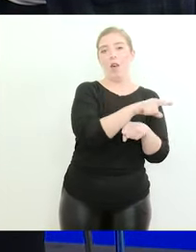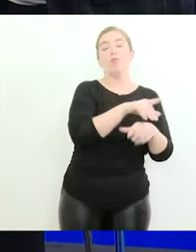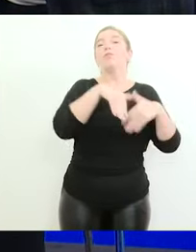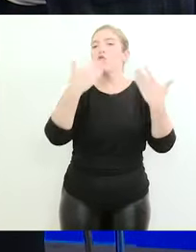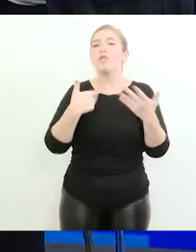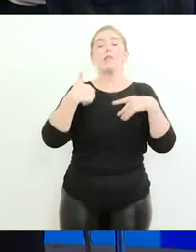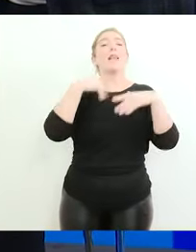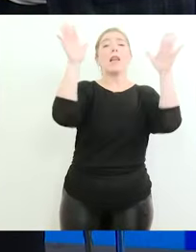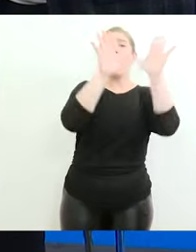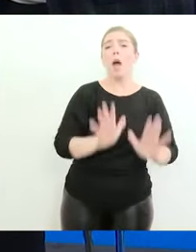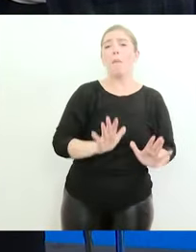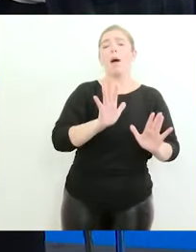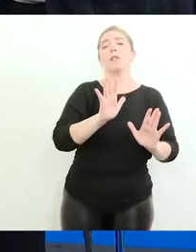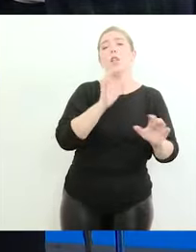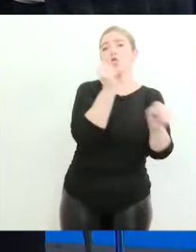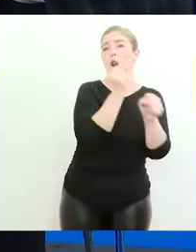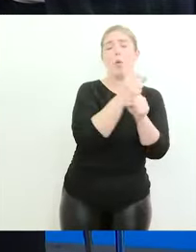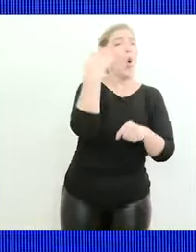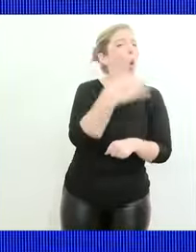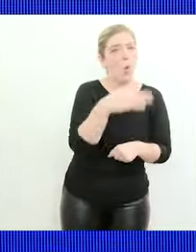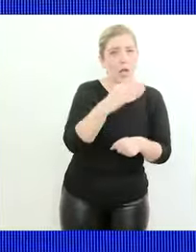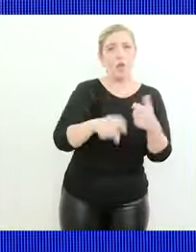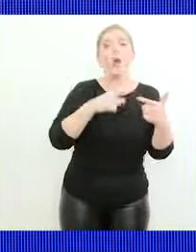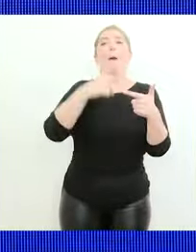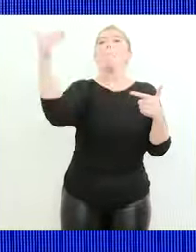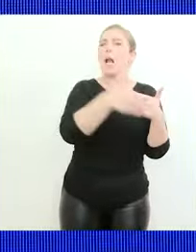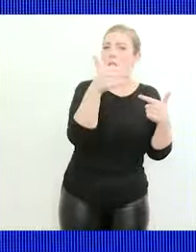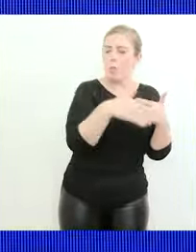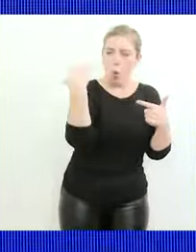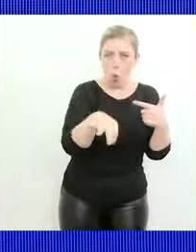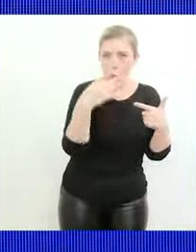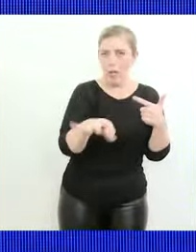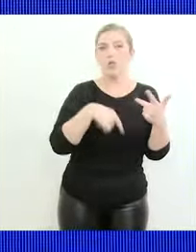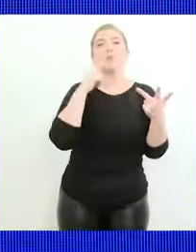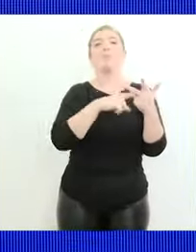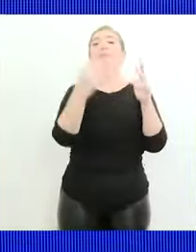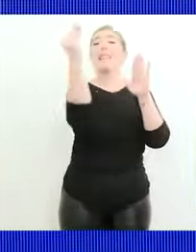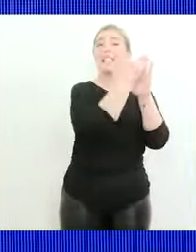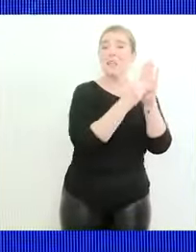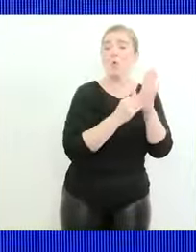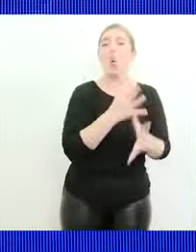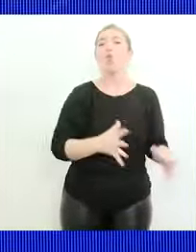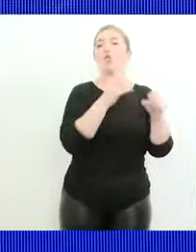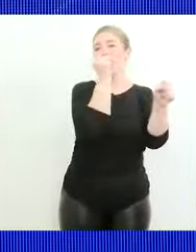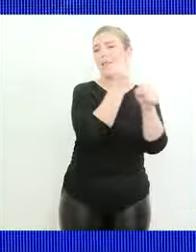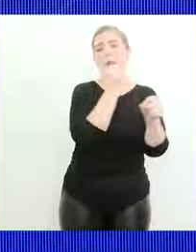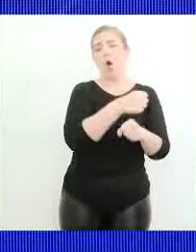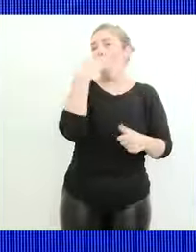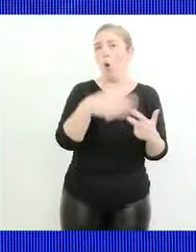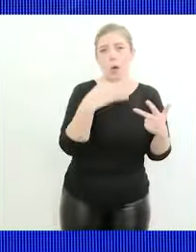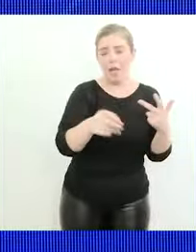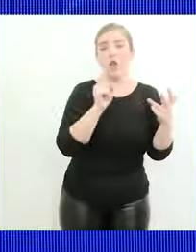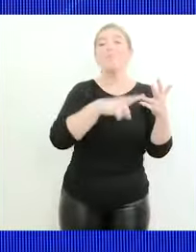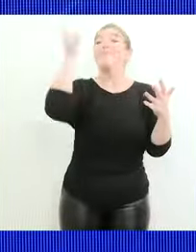capacitación laboral es obligatoria y entonces presentismo es obligatorio inscripción en la bolsa de empleo es obligatoria